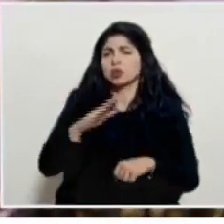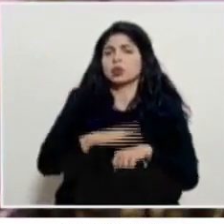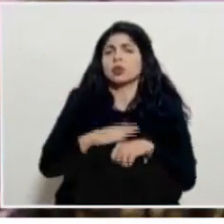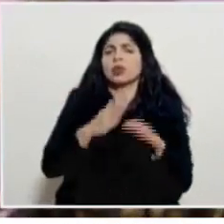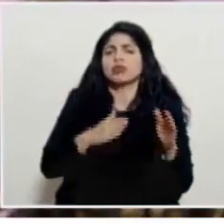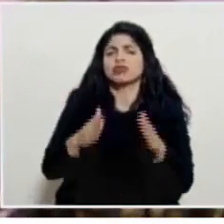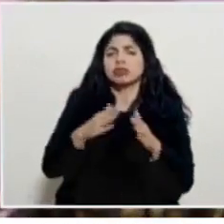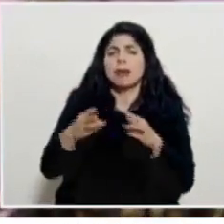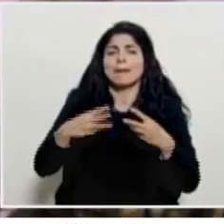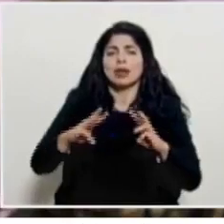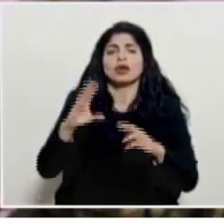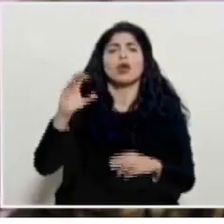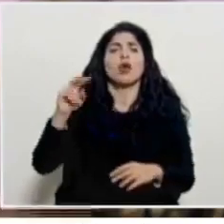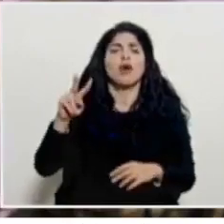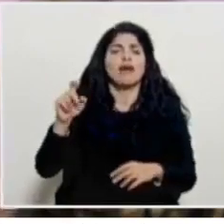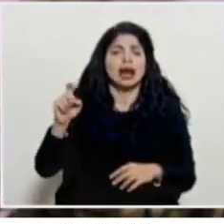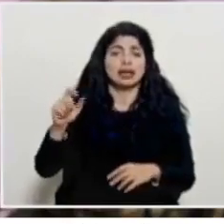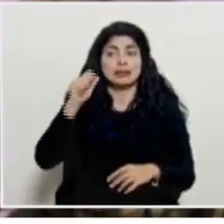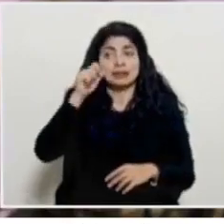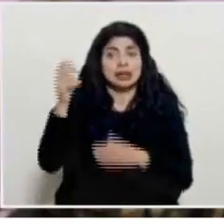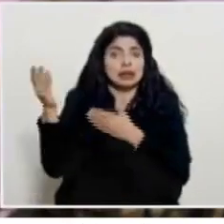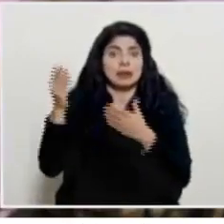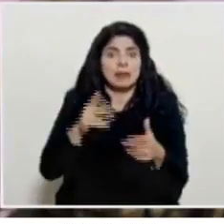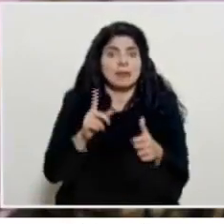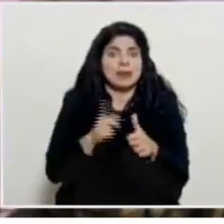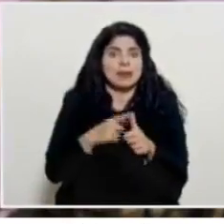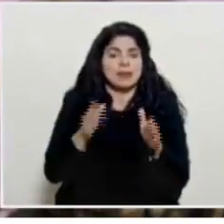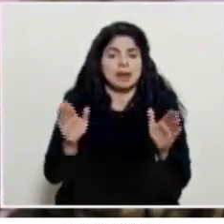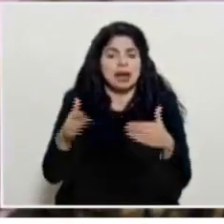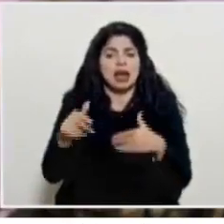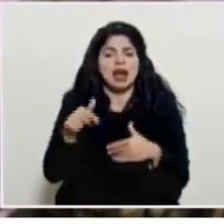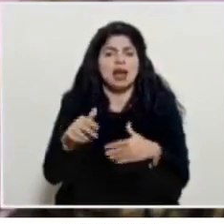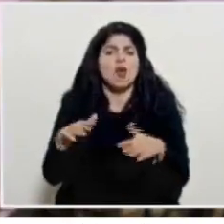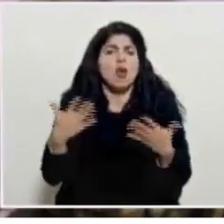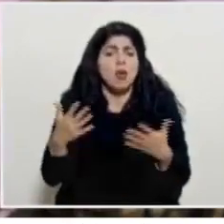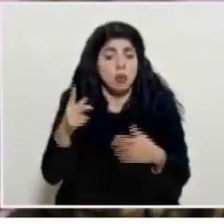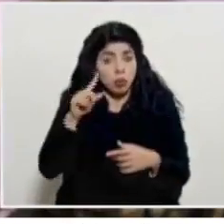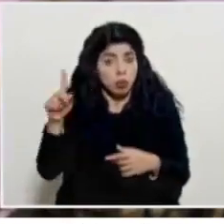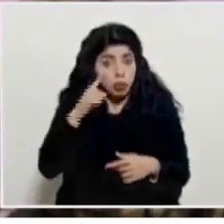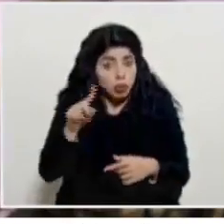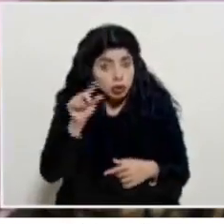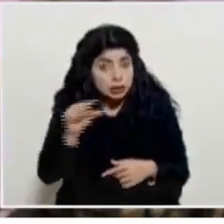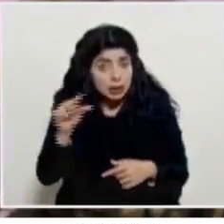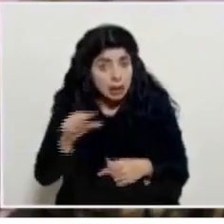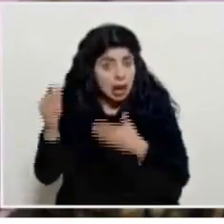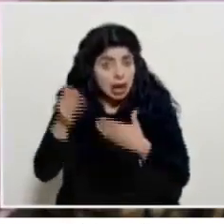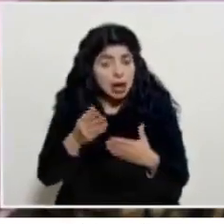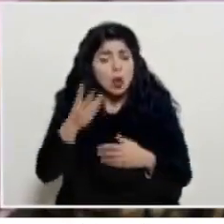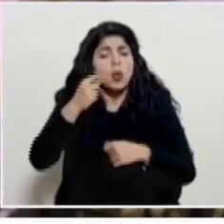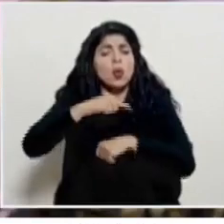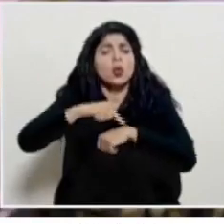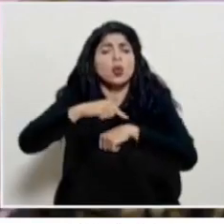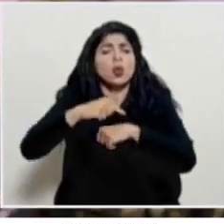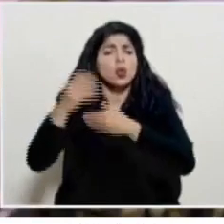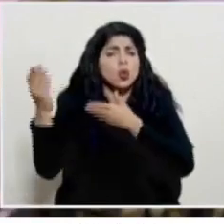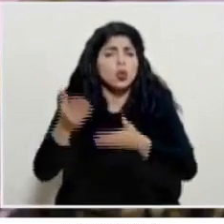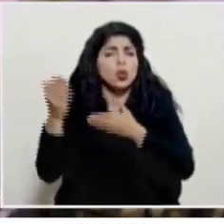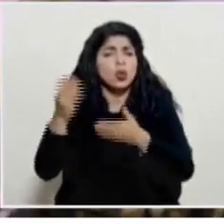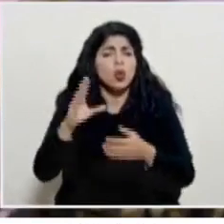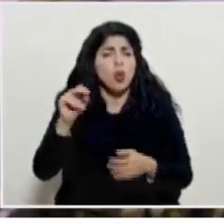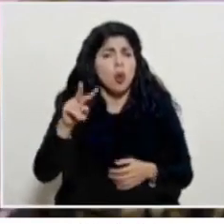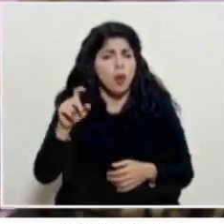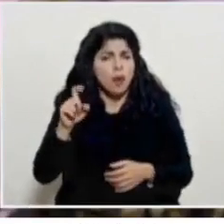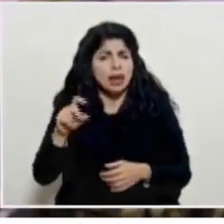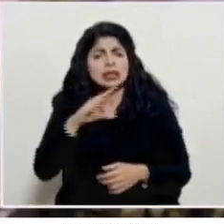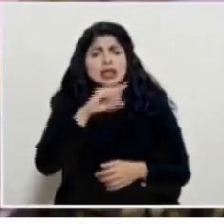logística del mecanismo COVAX mañana viene la primera entrega ¿Cómo está el asunto? ¿Van a venir por semana? ¿En qué plazo esperamos que nos lleguen estas vacunas de COVAX?